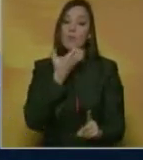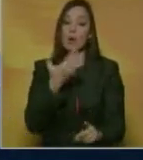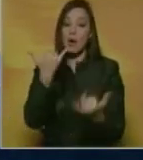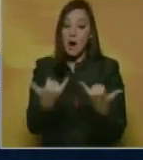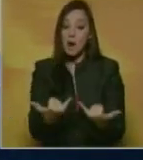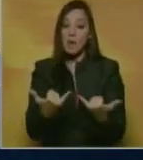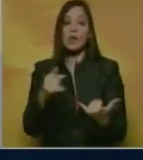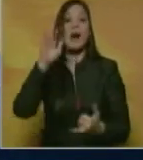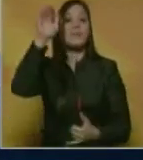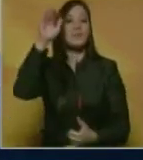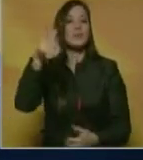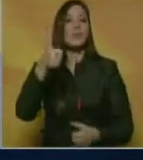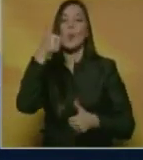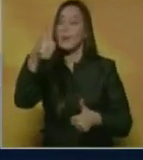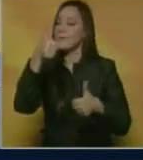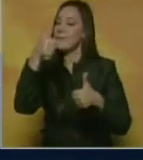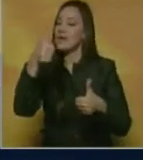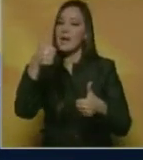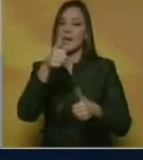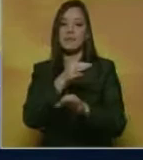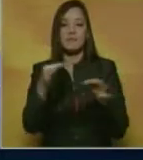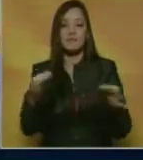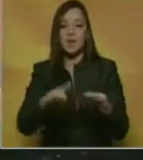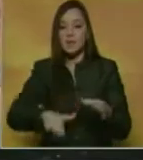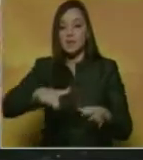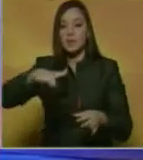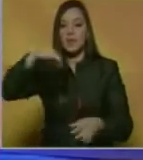para las generaciones futuras.